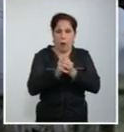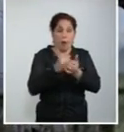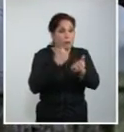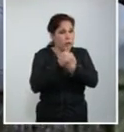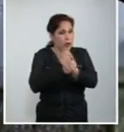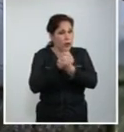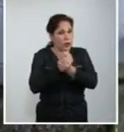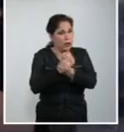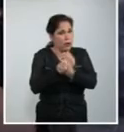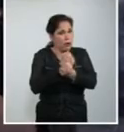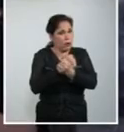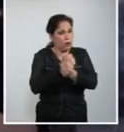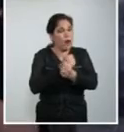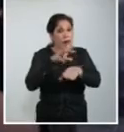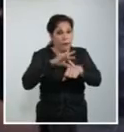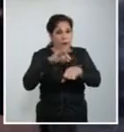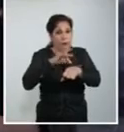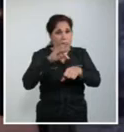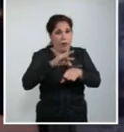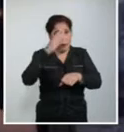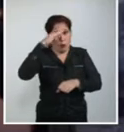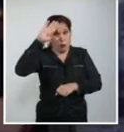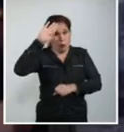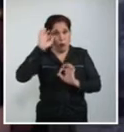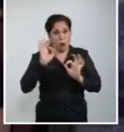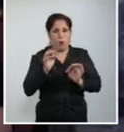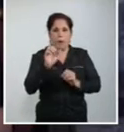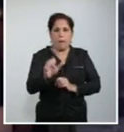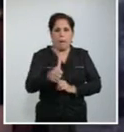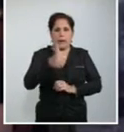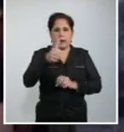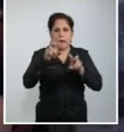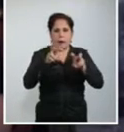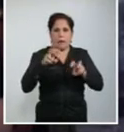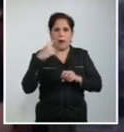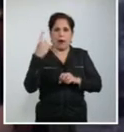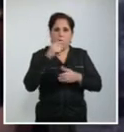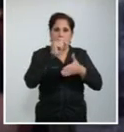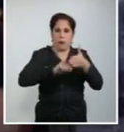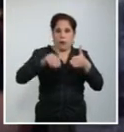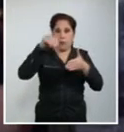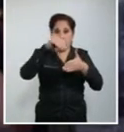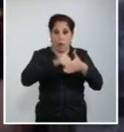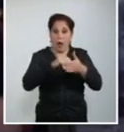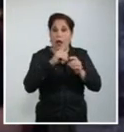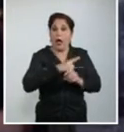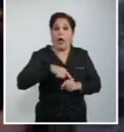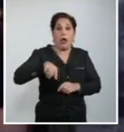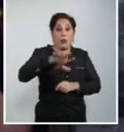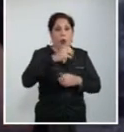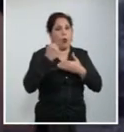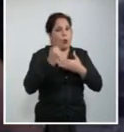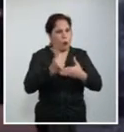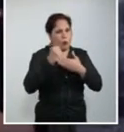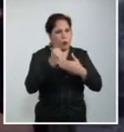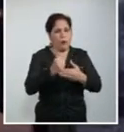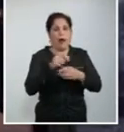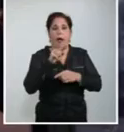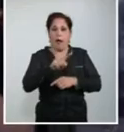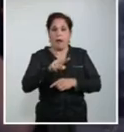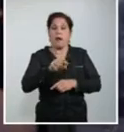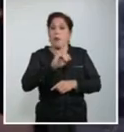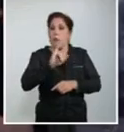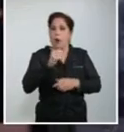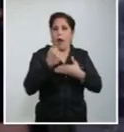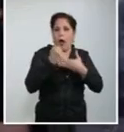potencial que esta enfermedad representa para Cuba, el presidente de la Asamblea Nacional convocó a todos a cooperar y ser activistas de